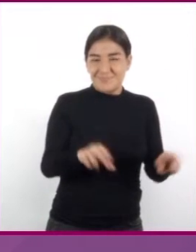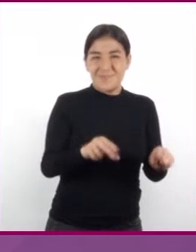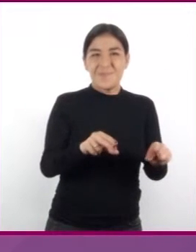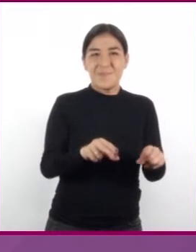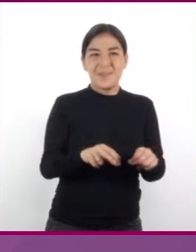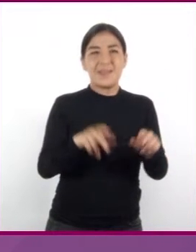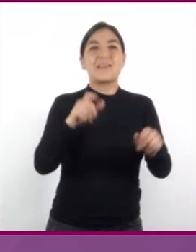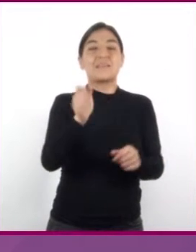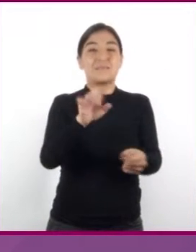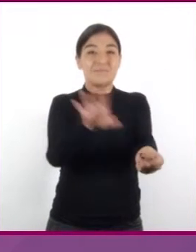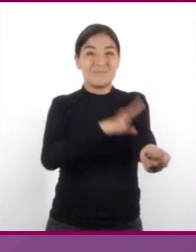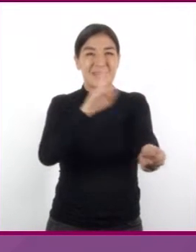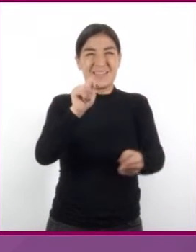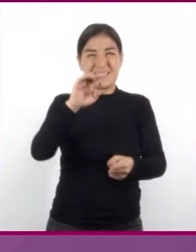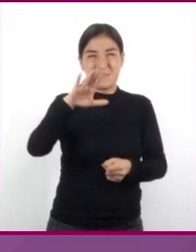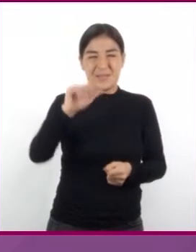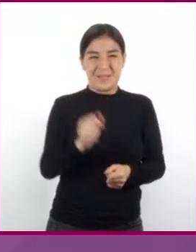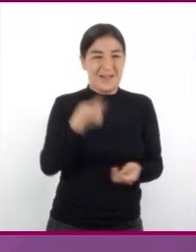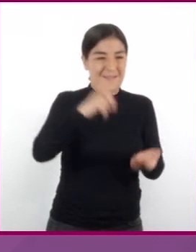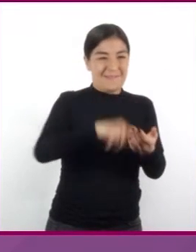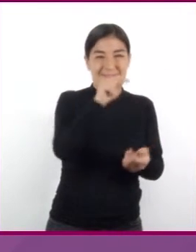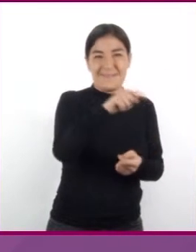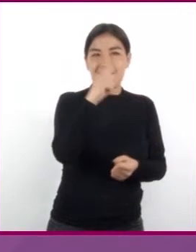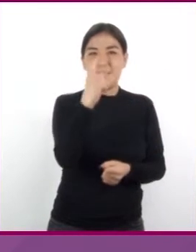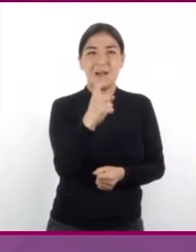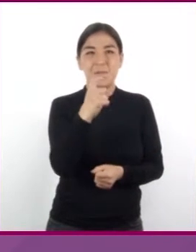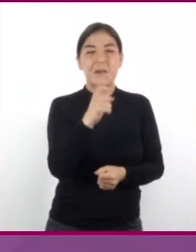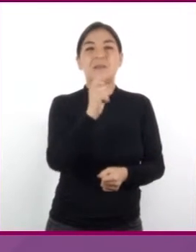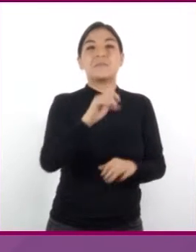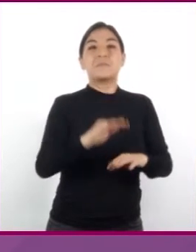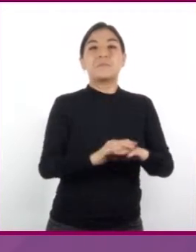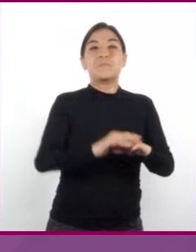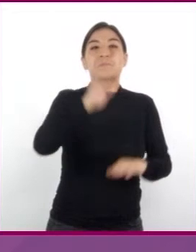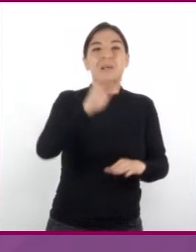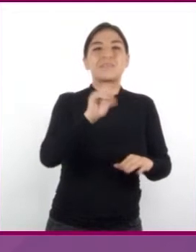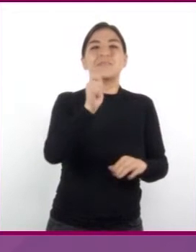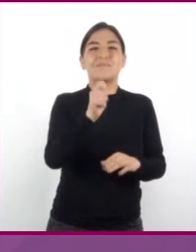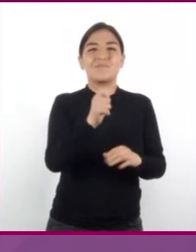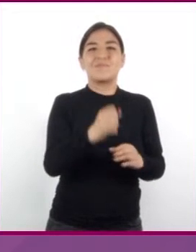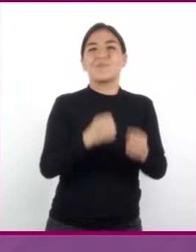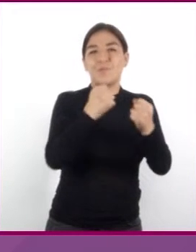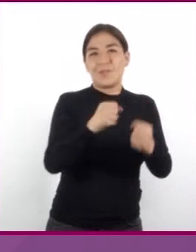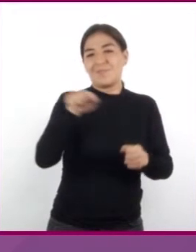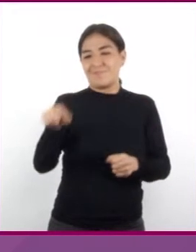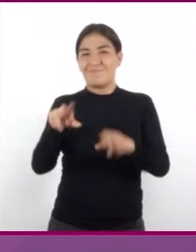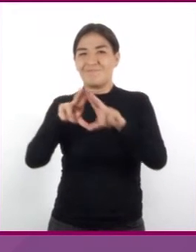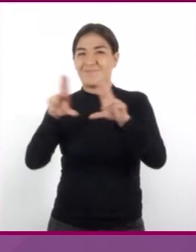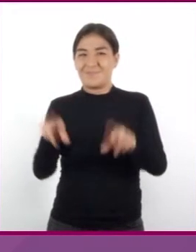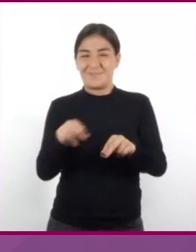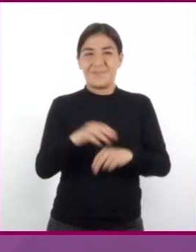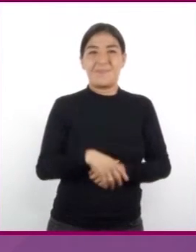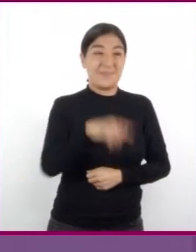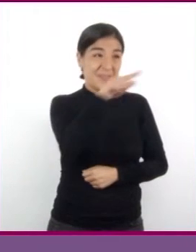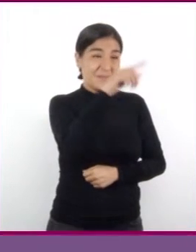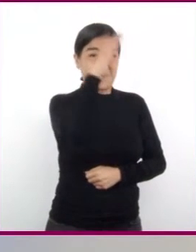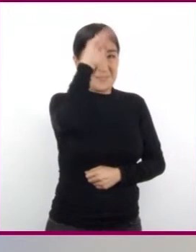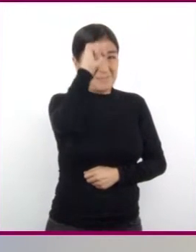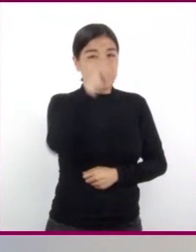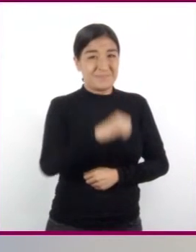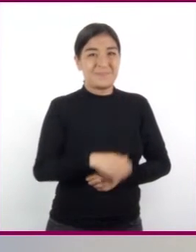la energía térmica del agua tenía una mayor magnitud que la del hielo. ¿Estás de acuerdo?